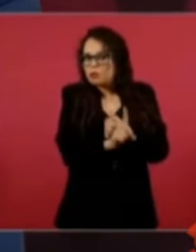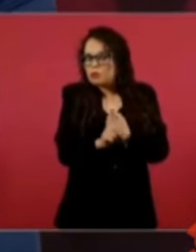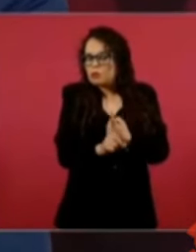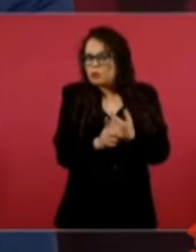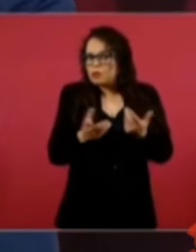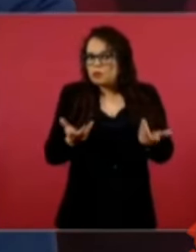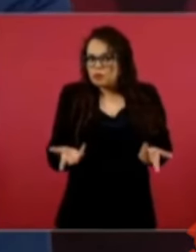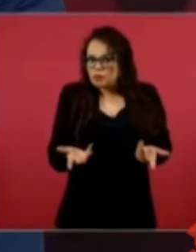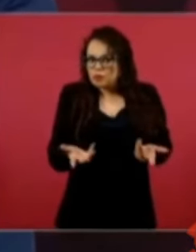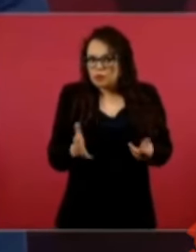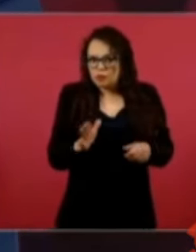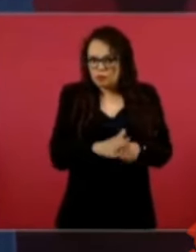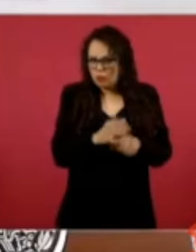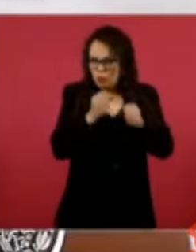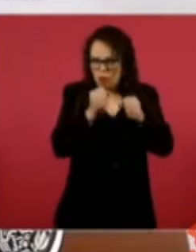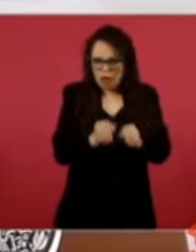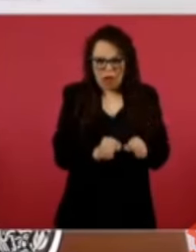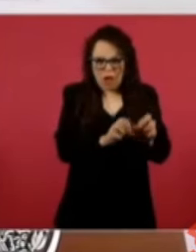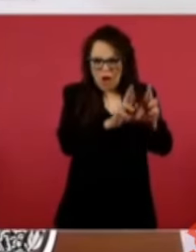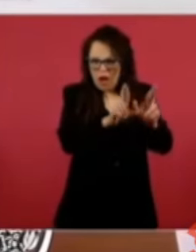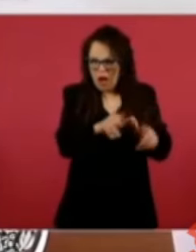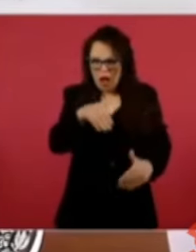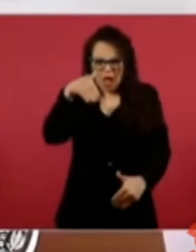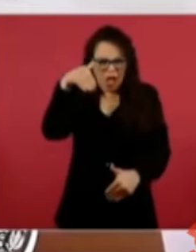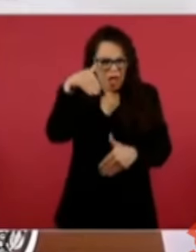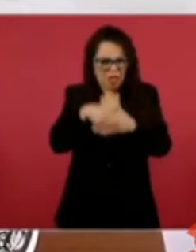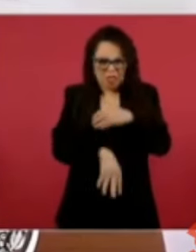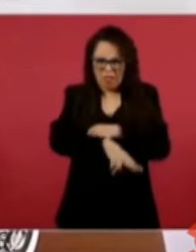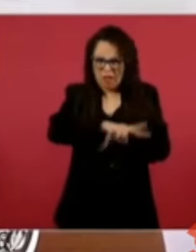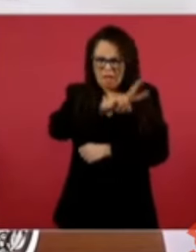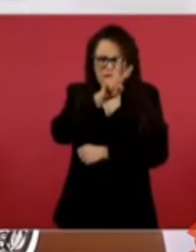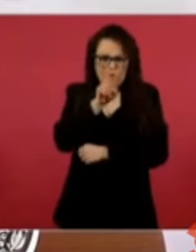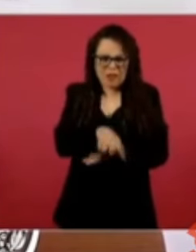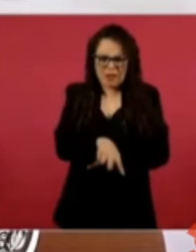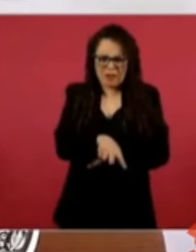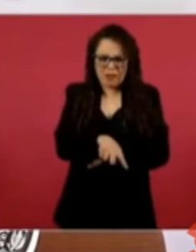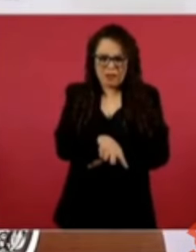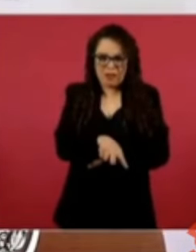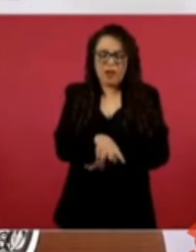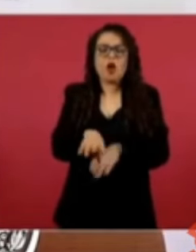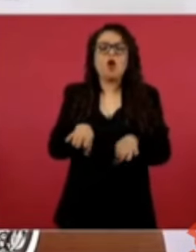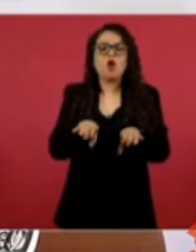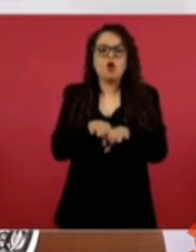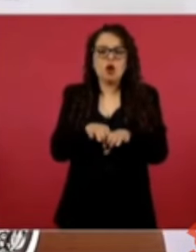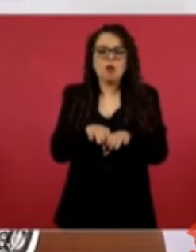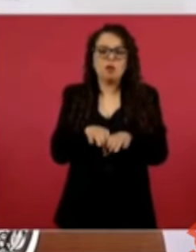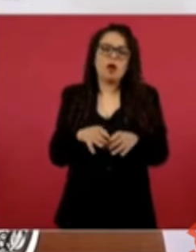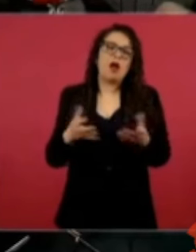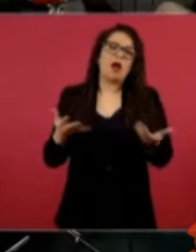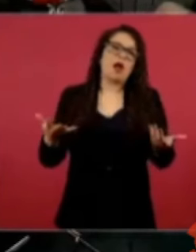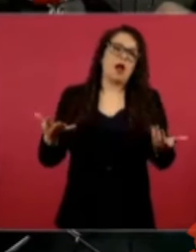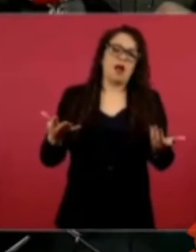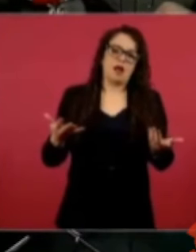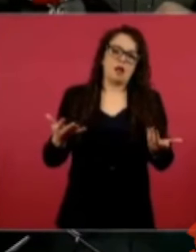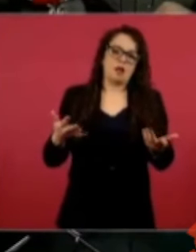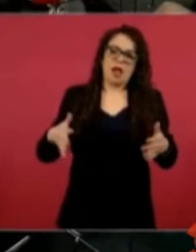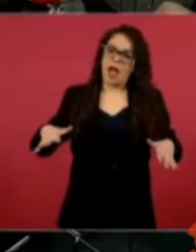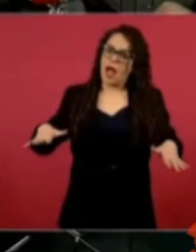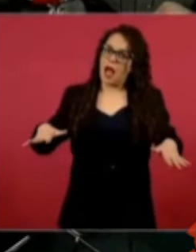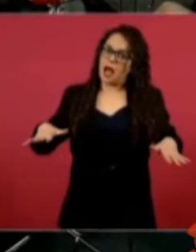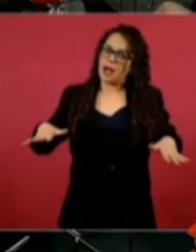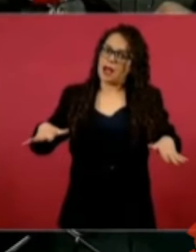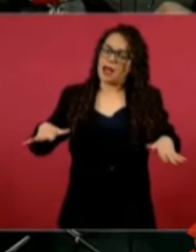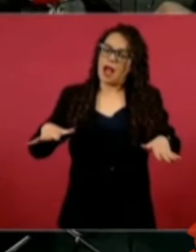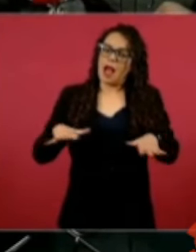Pues con un proceso de cambio verdadero, de